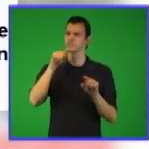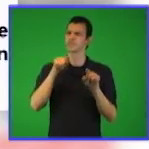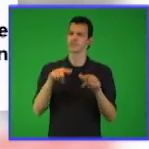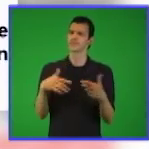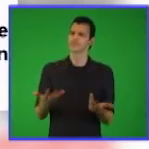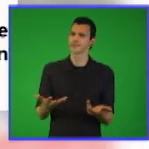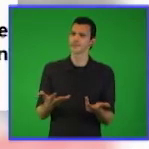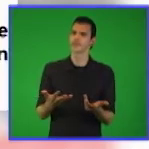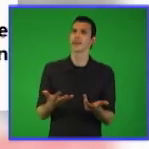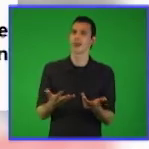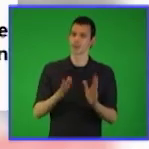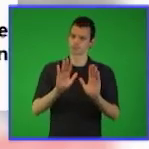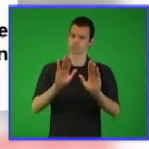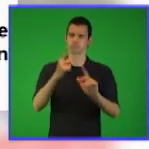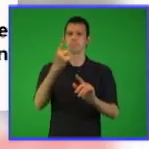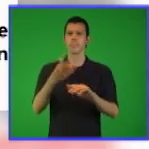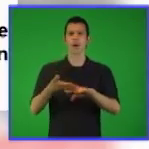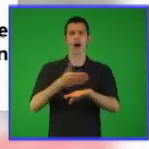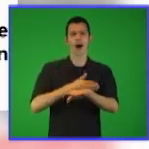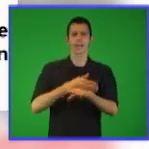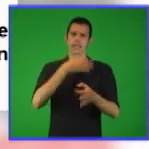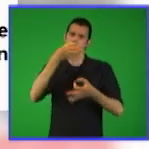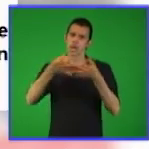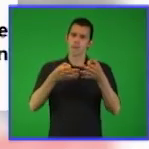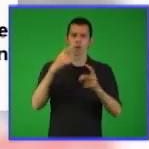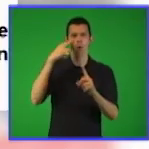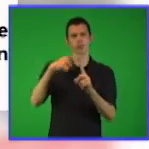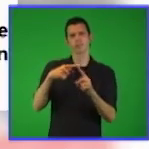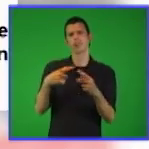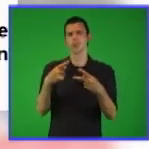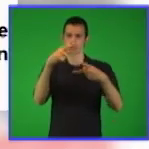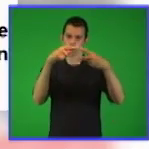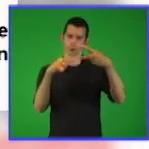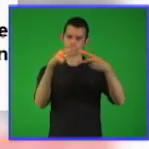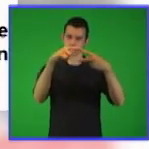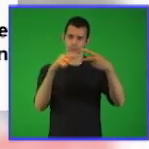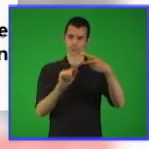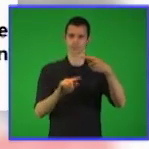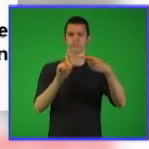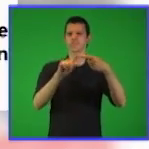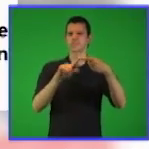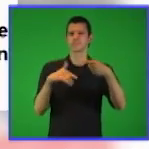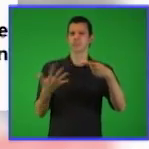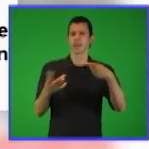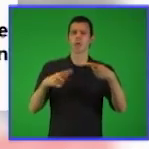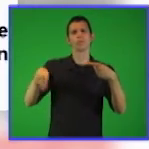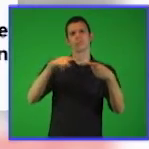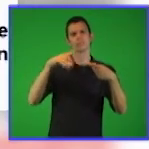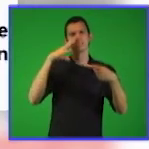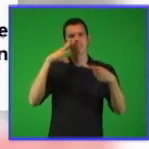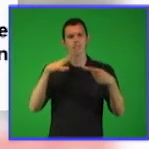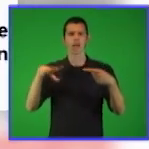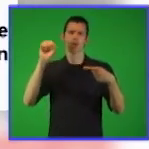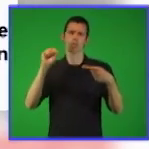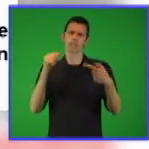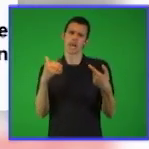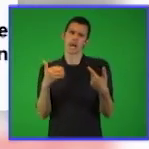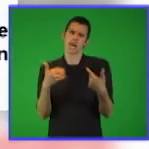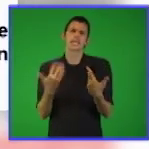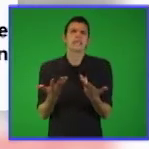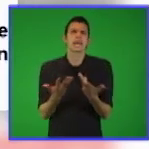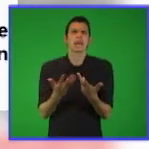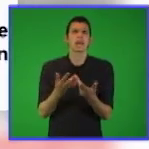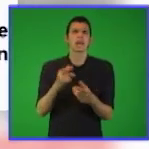aplicaciones. Como ustedes pueden ver hay dos objetivos en este tema. El primero está